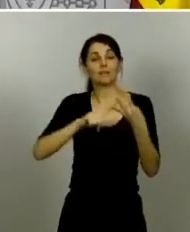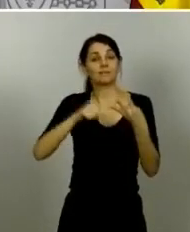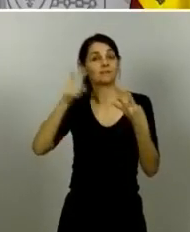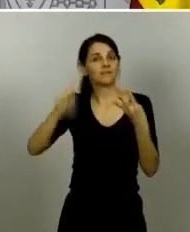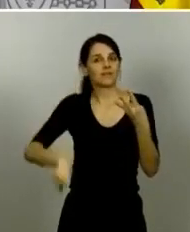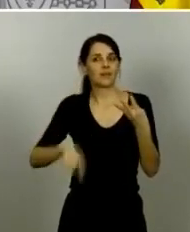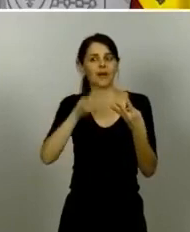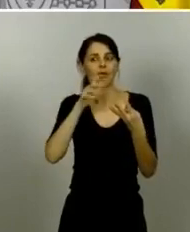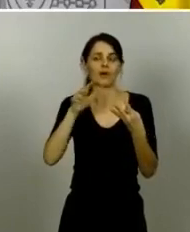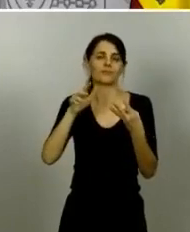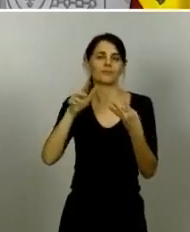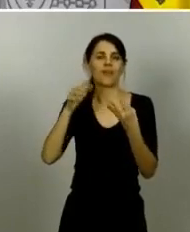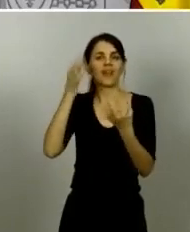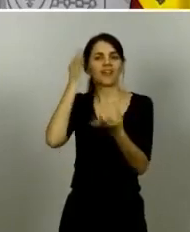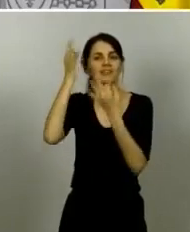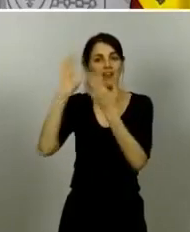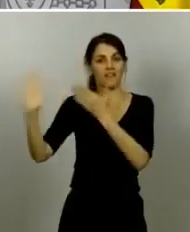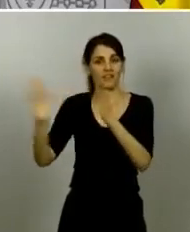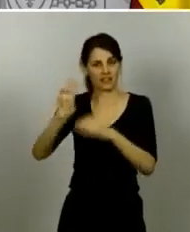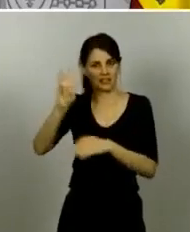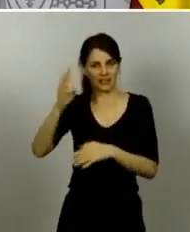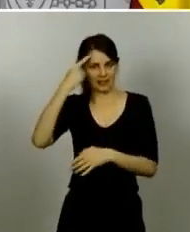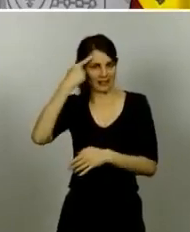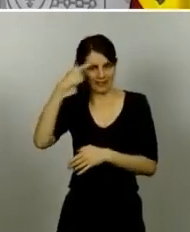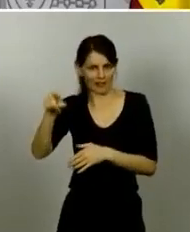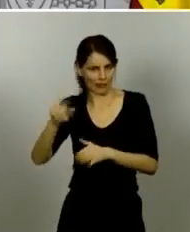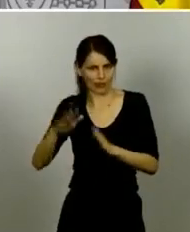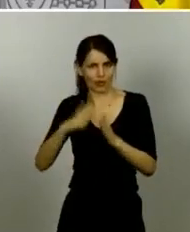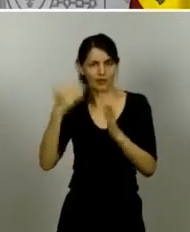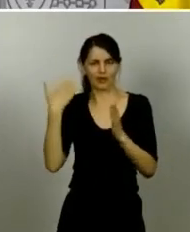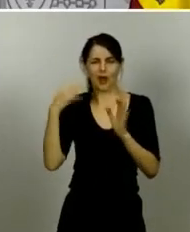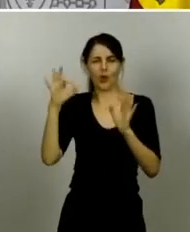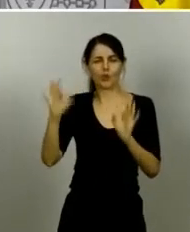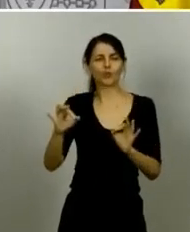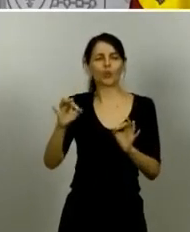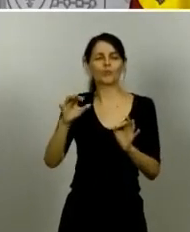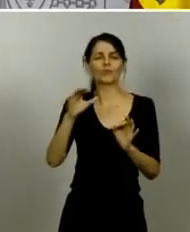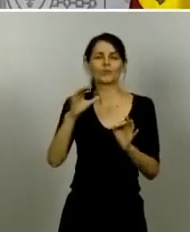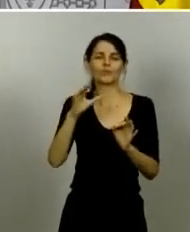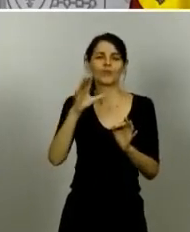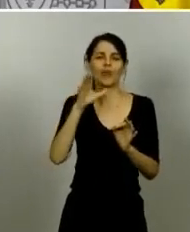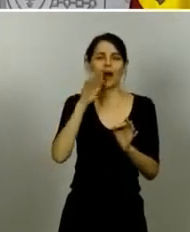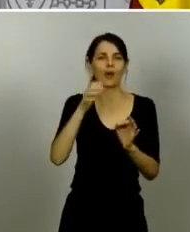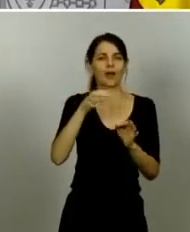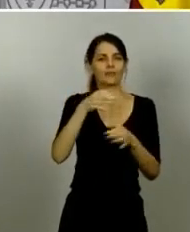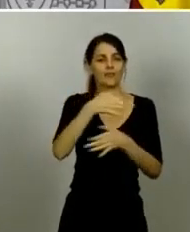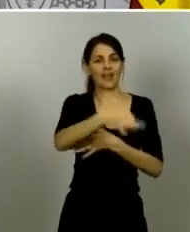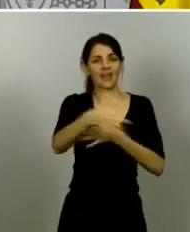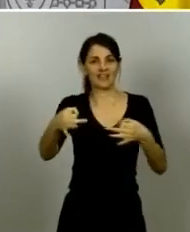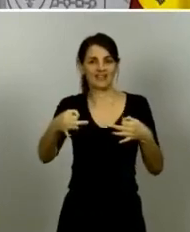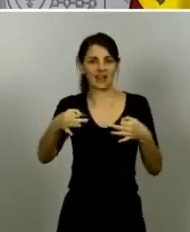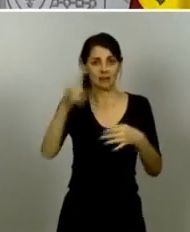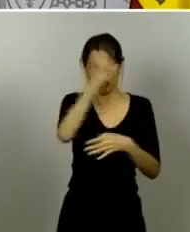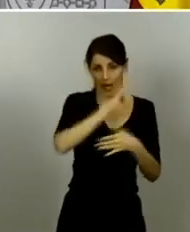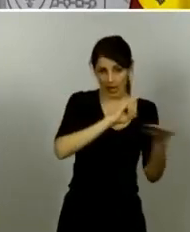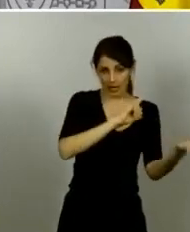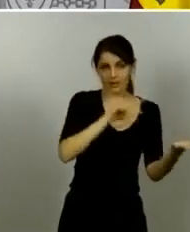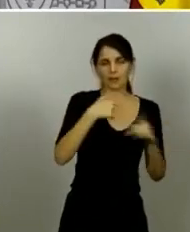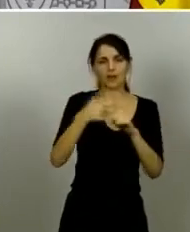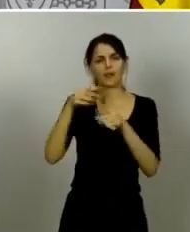muchos detalles de la fase 3 en la que entra ahora en la que entra ahora varias islas bueno canarias y formentera